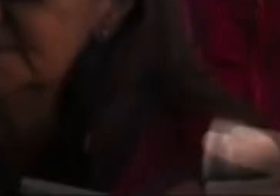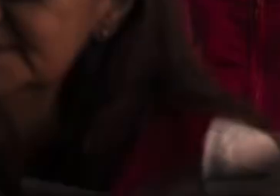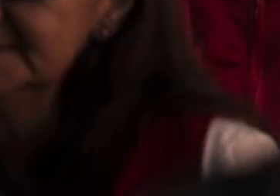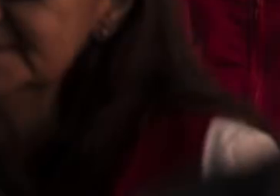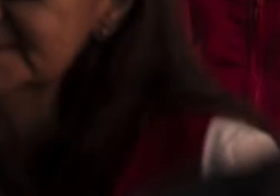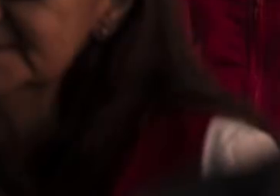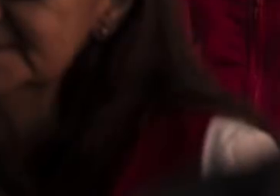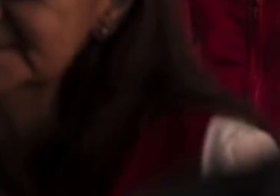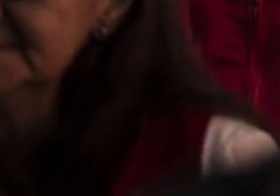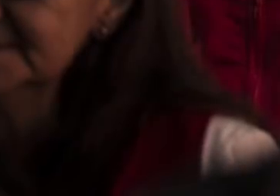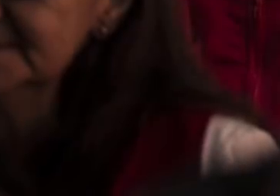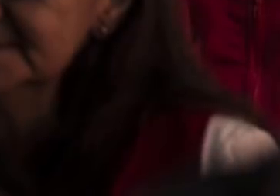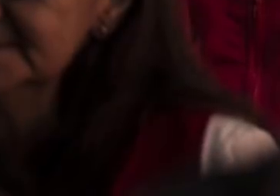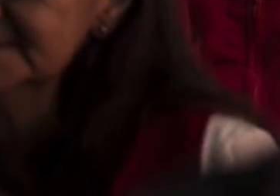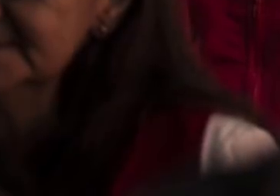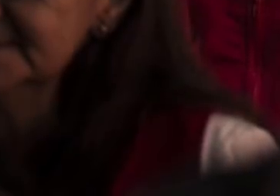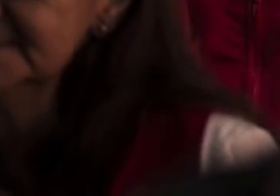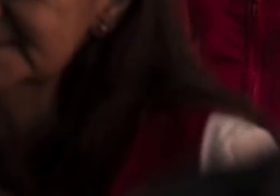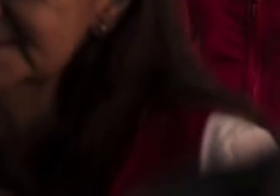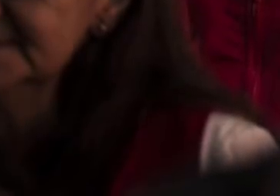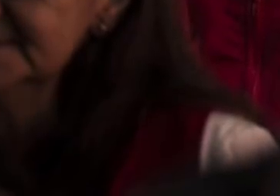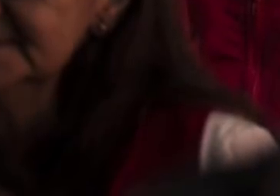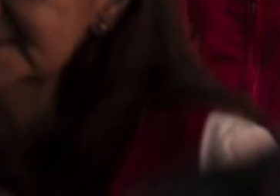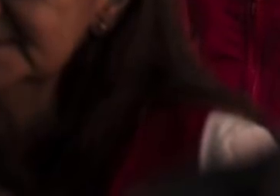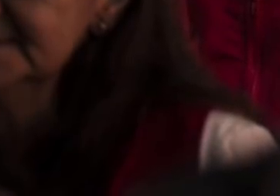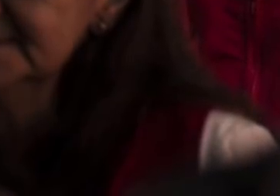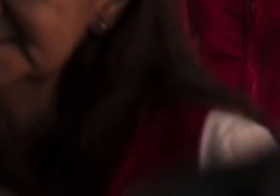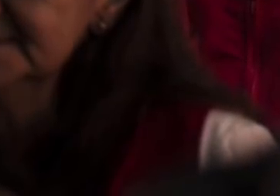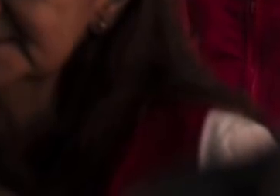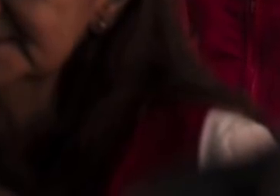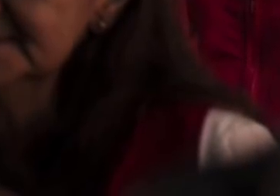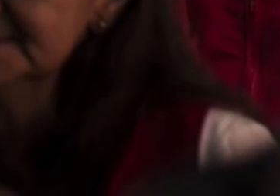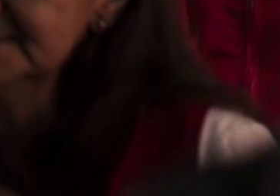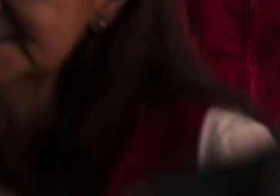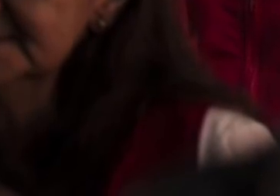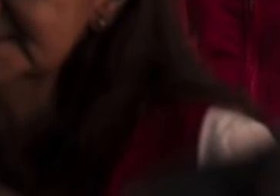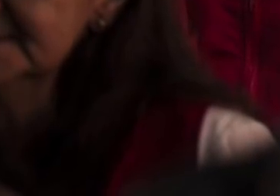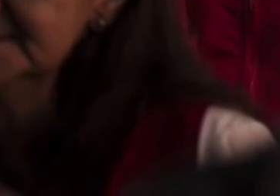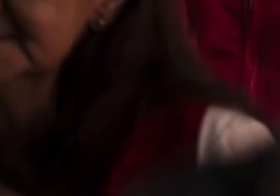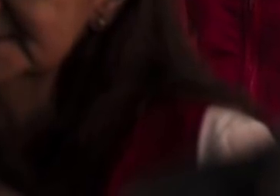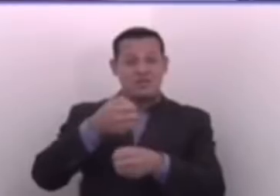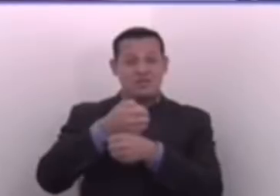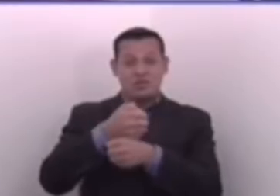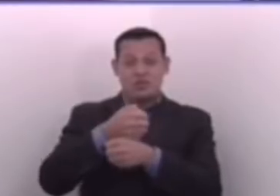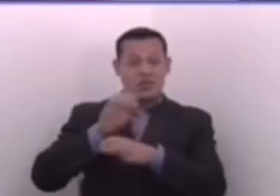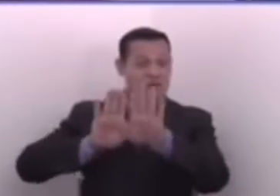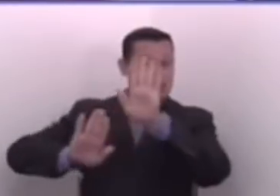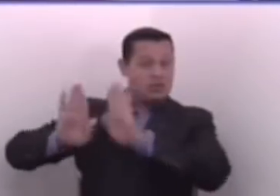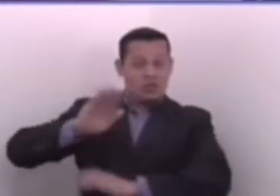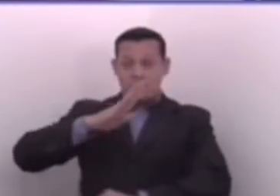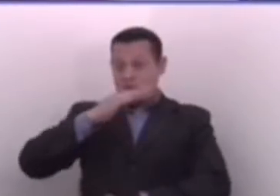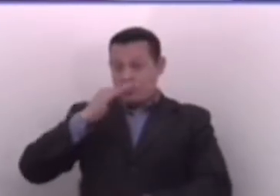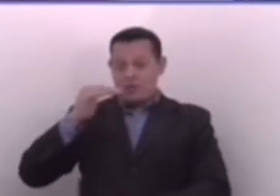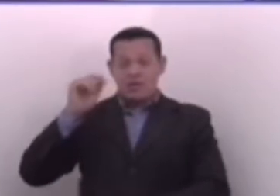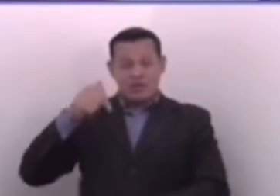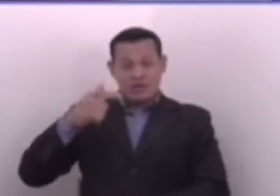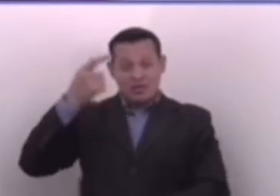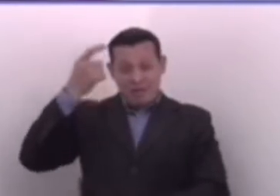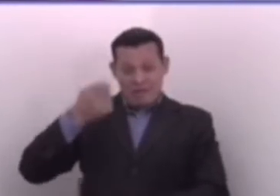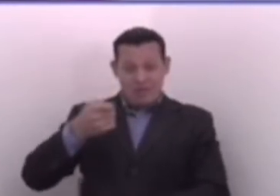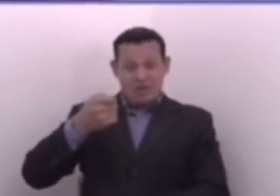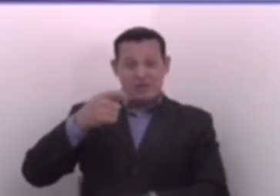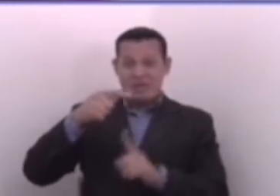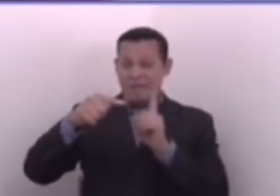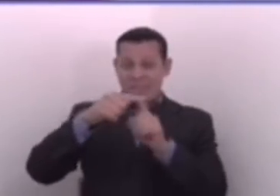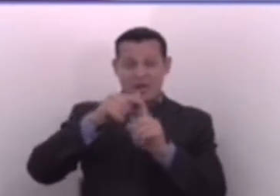Legislativa seguirá velando por la seguridad de todos los salvadoreños. En este mes ya van más de